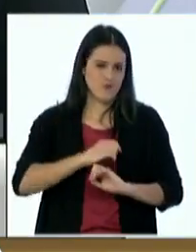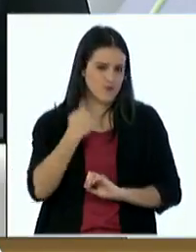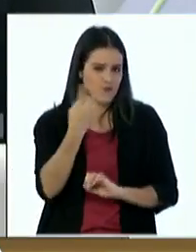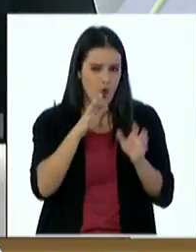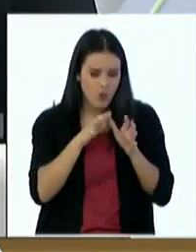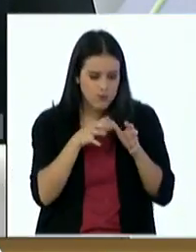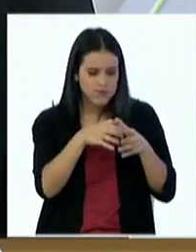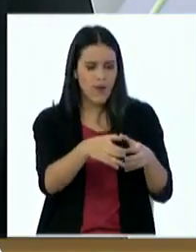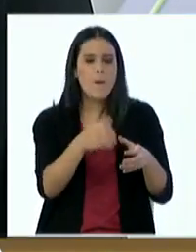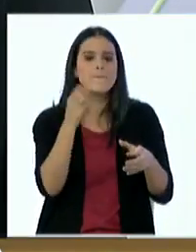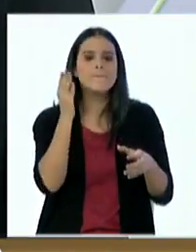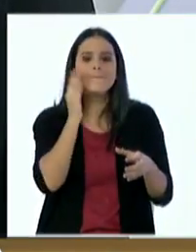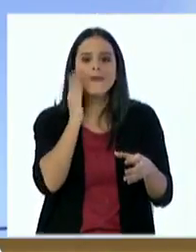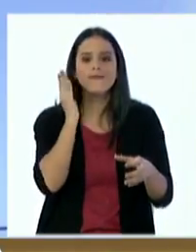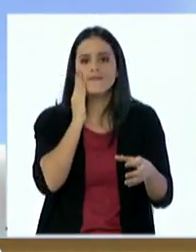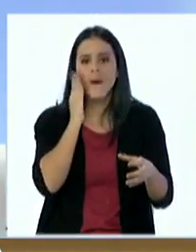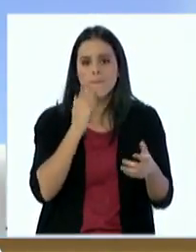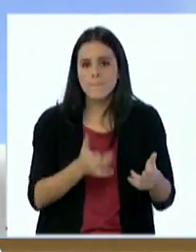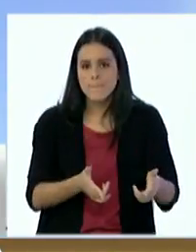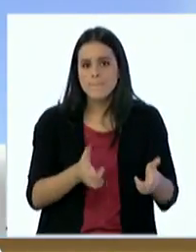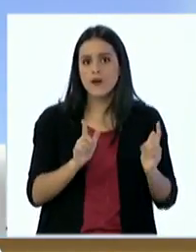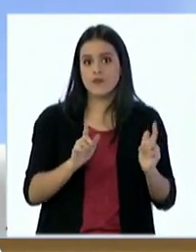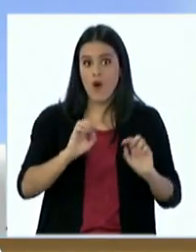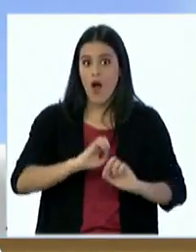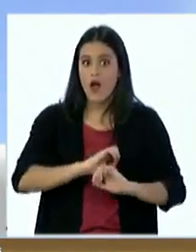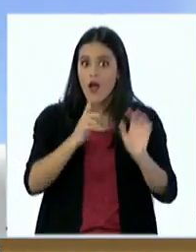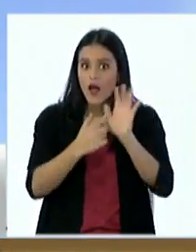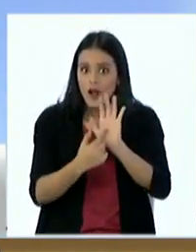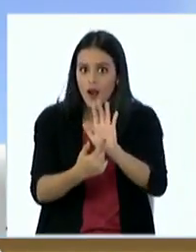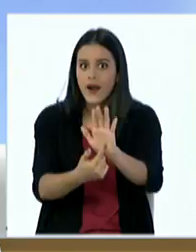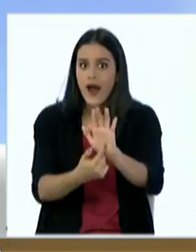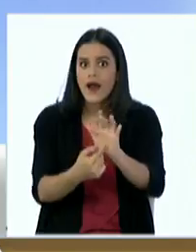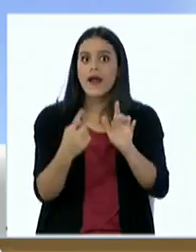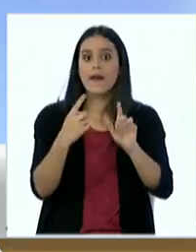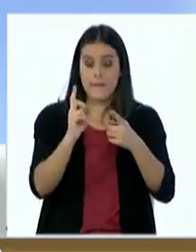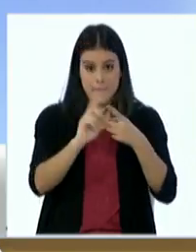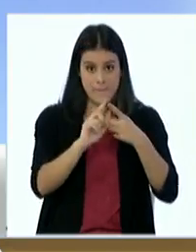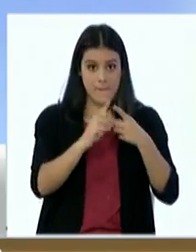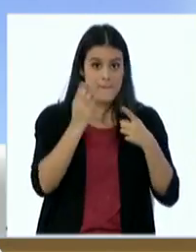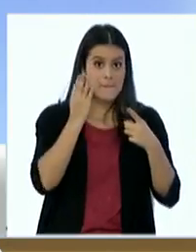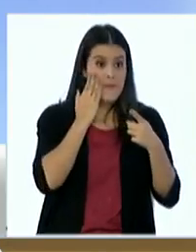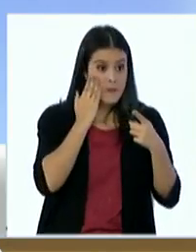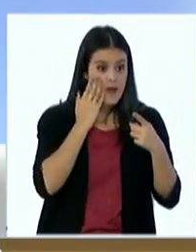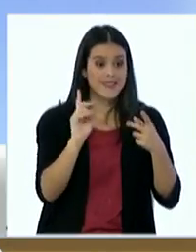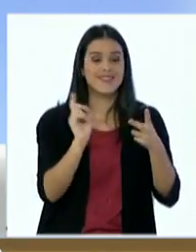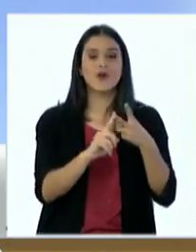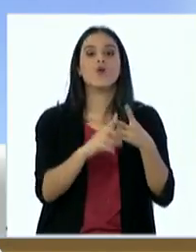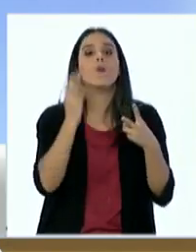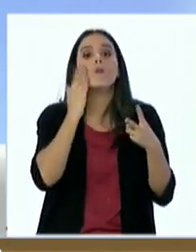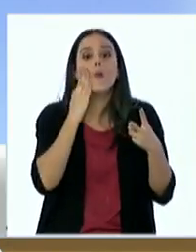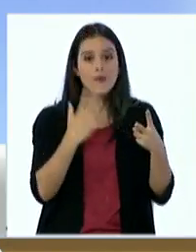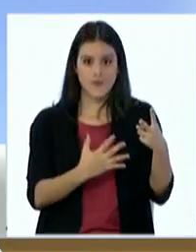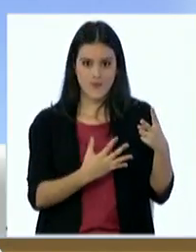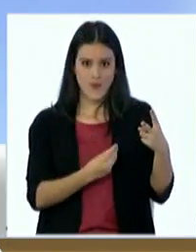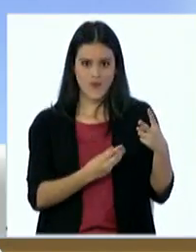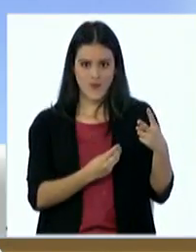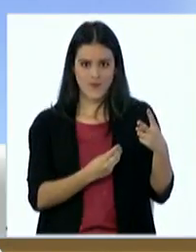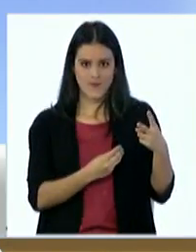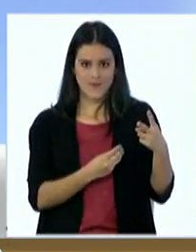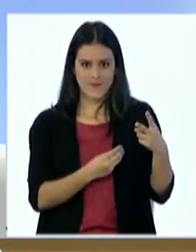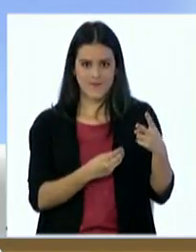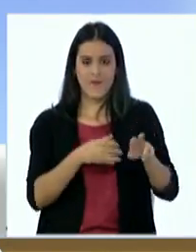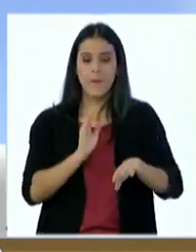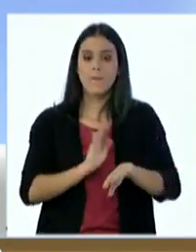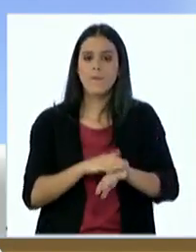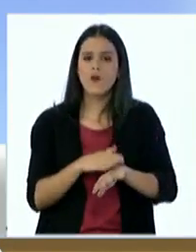solamente exclusivo para la madre, es importante aclarar y que la madre esté amamantando eso es importante si, y que esto va a poder